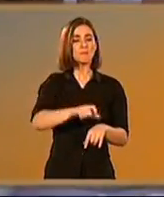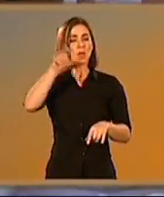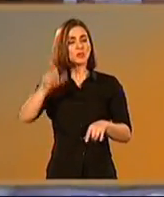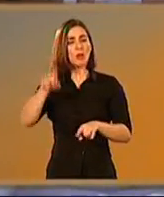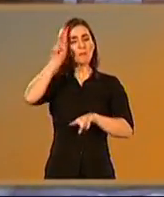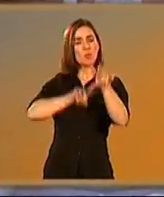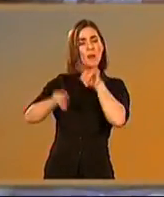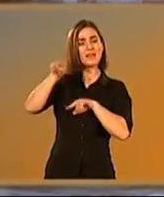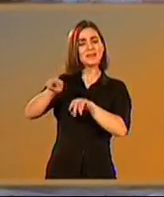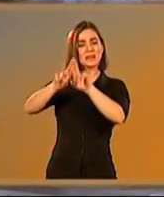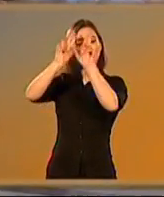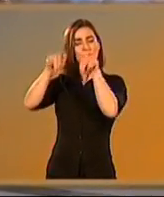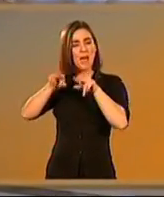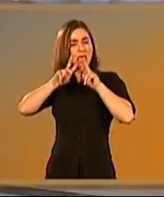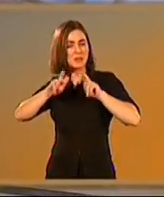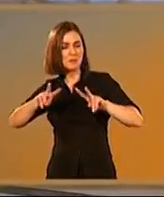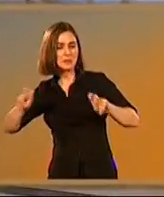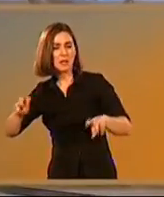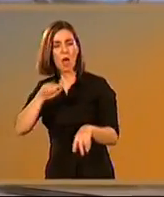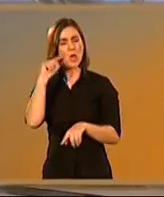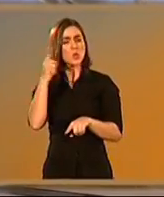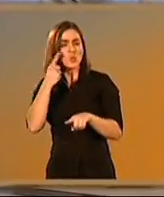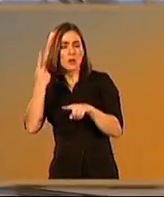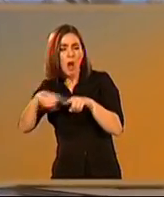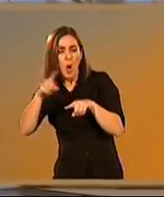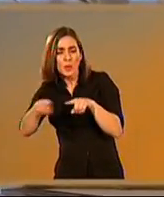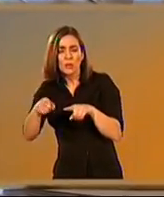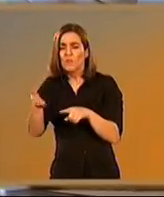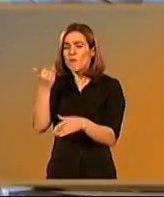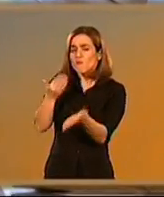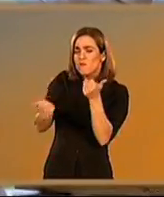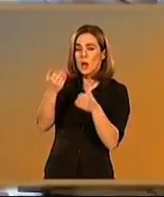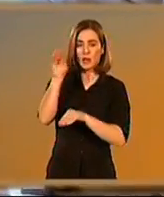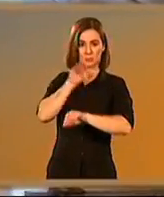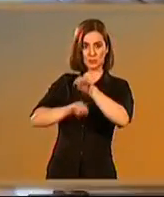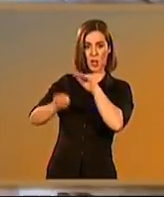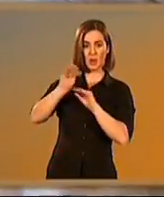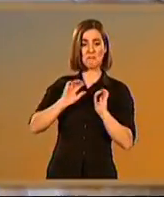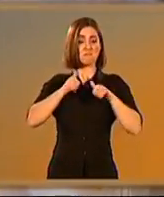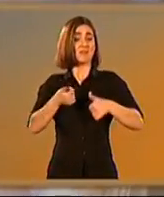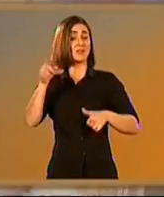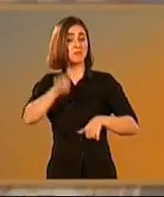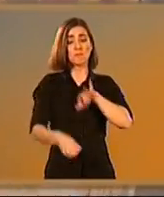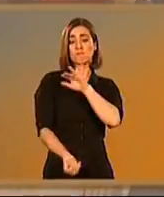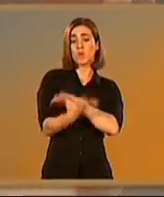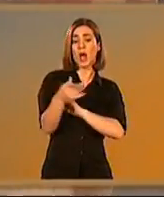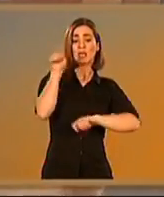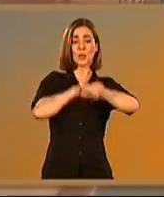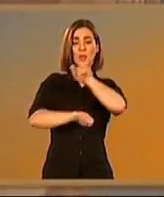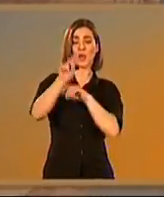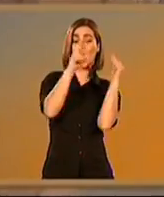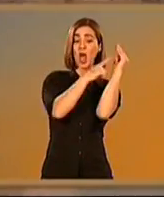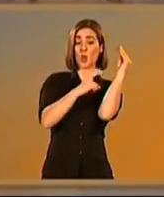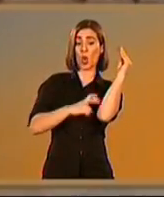espíritu emprendedor y pionero de algunos hombres que no se resignaron a perderlo. Excavaron, estudiaron, fundaron